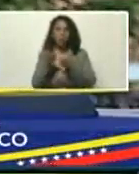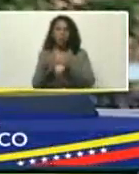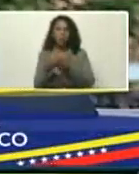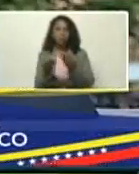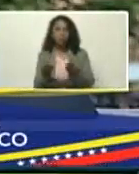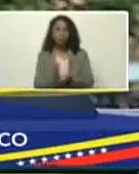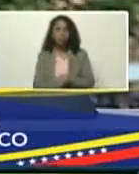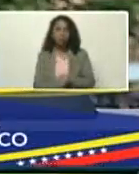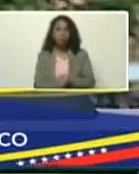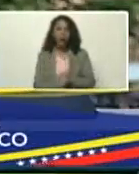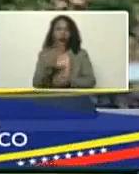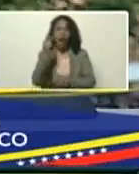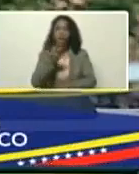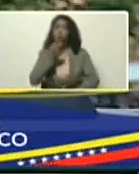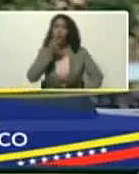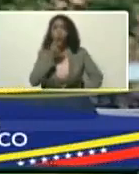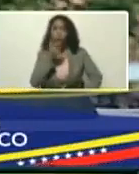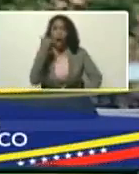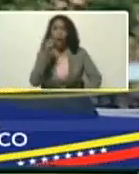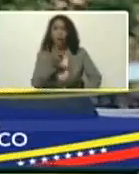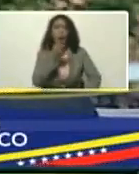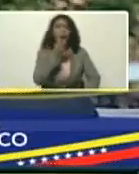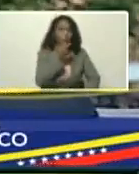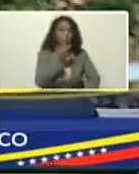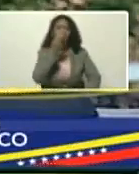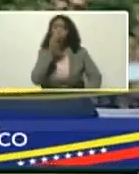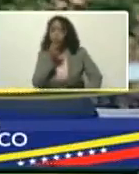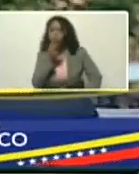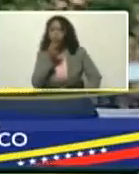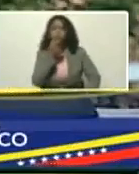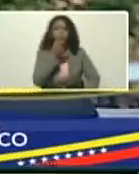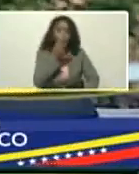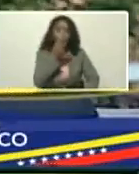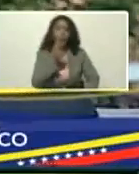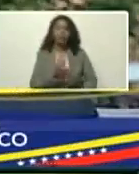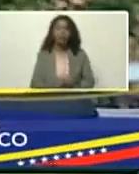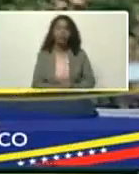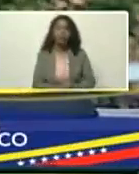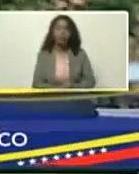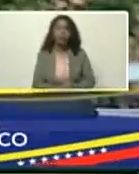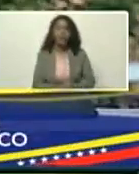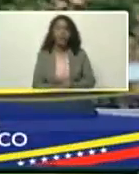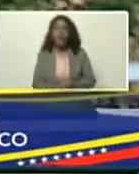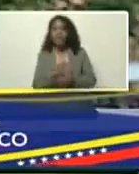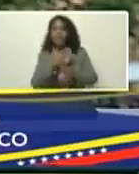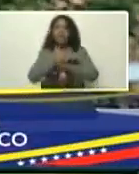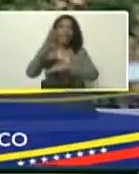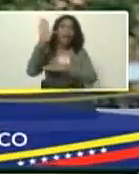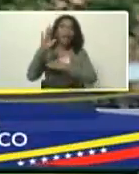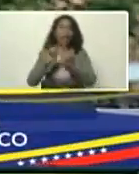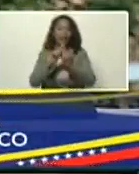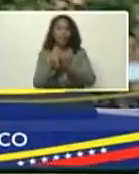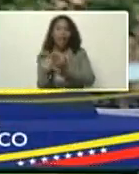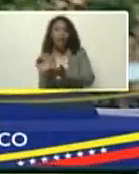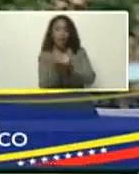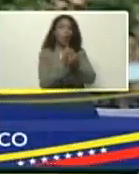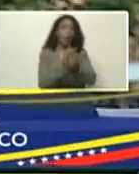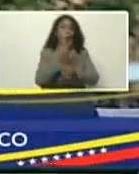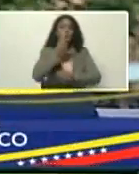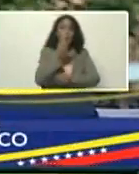tiene un árbitro, me toca el pito, sale la revista, se recoge la revista,